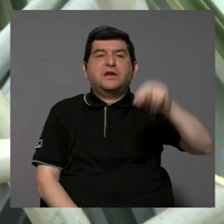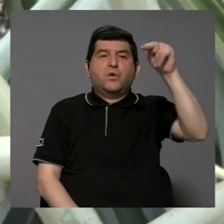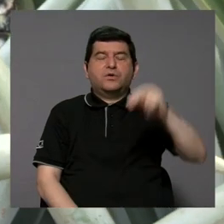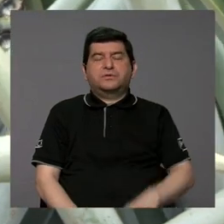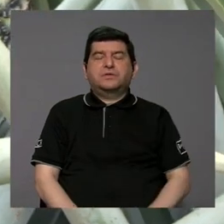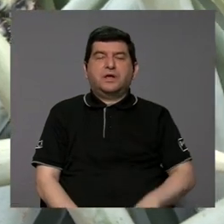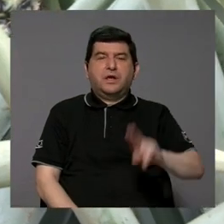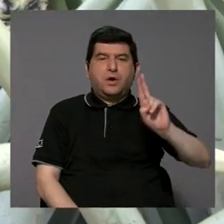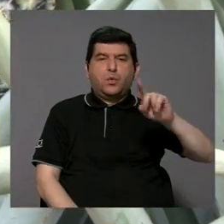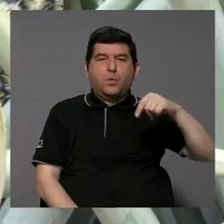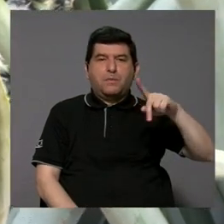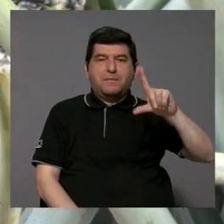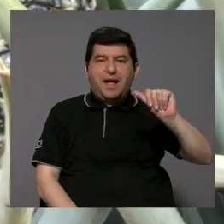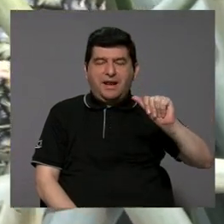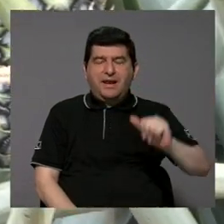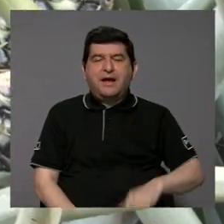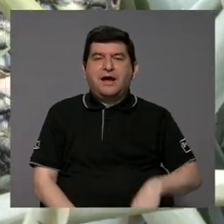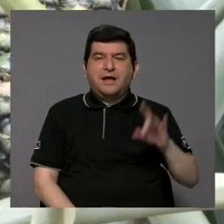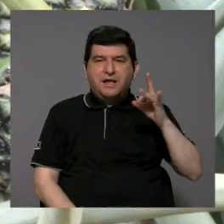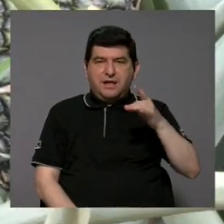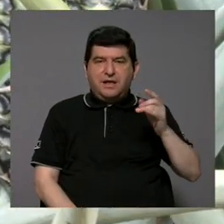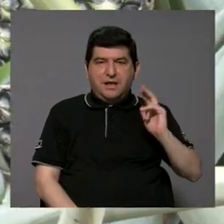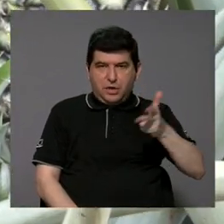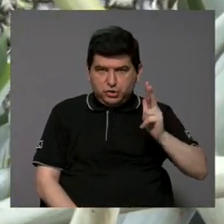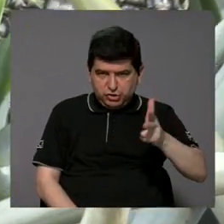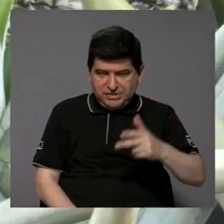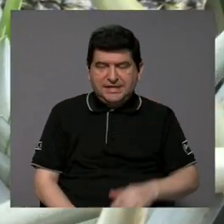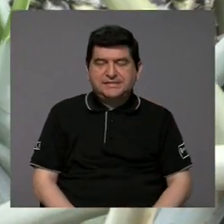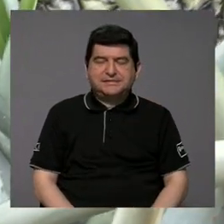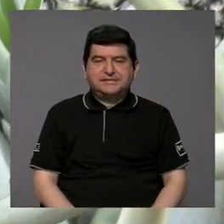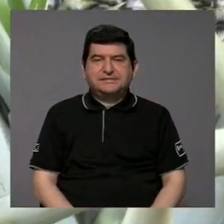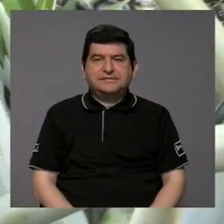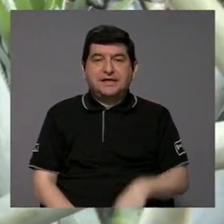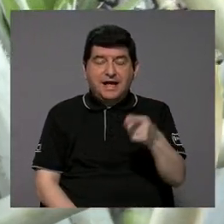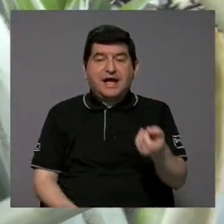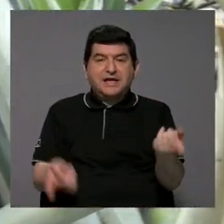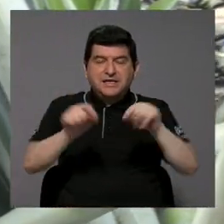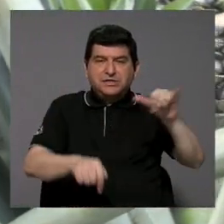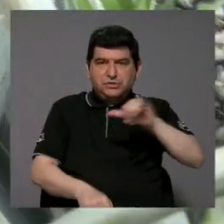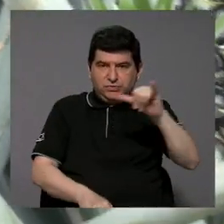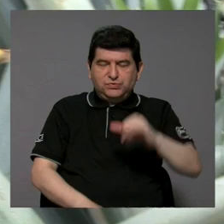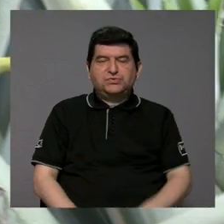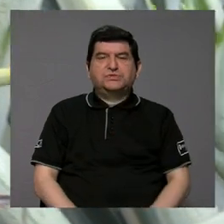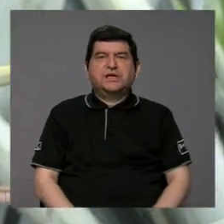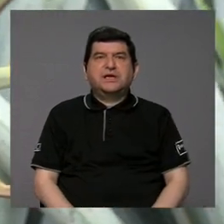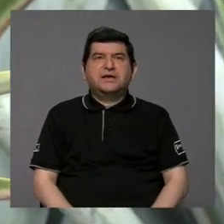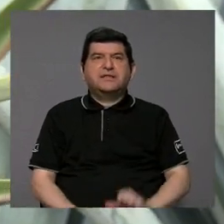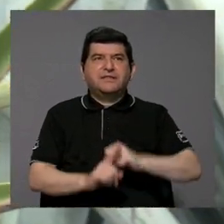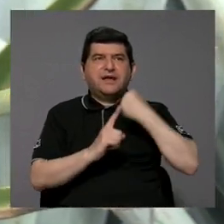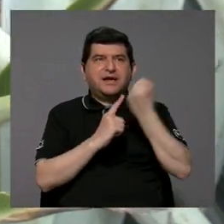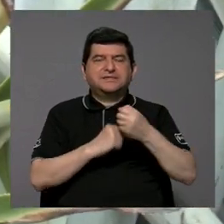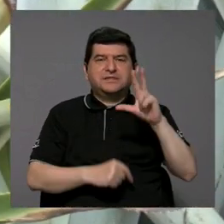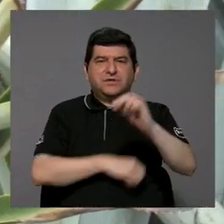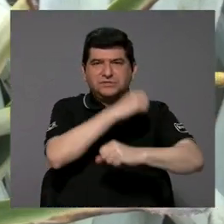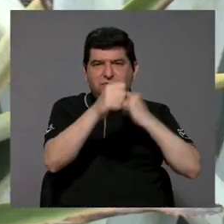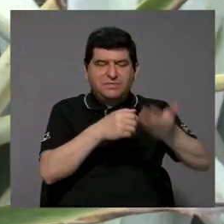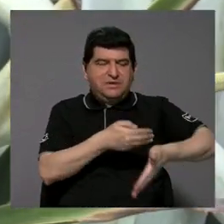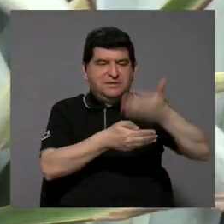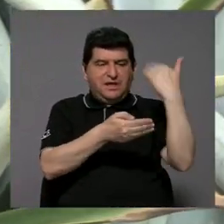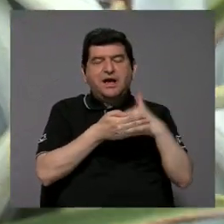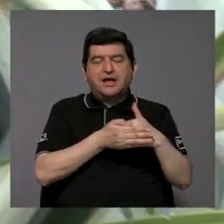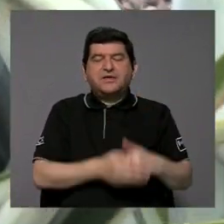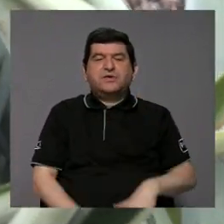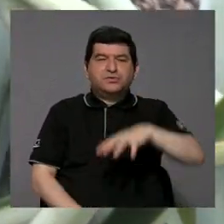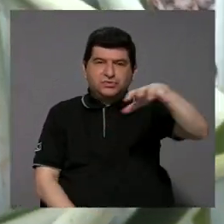Upala, los chiles, toda la parte de la frontera, que exactamente sucede lo mismo que sucedió hace 20 años en el Caribe.